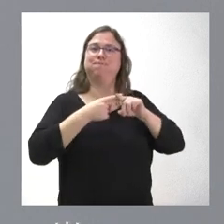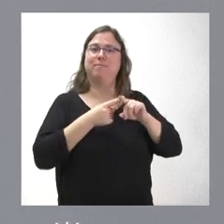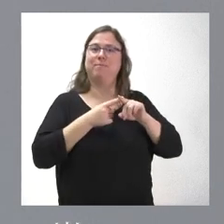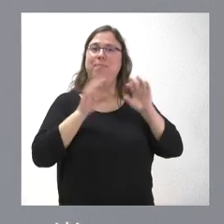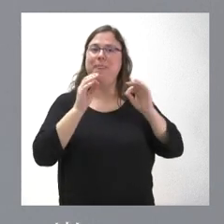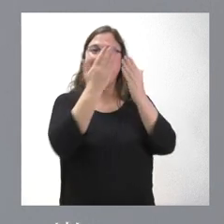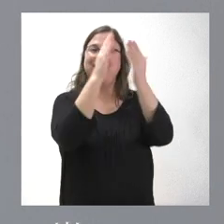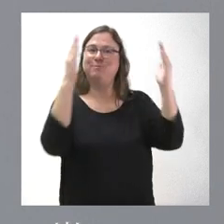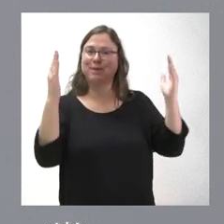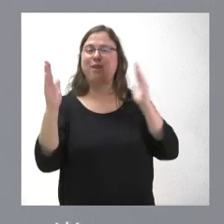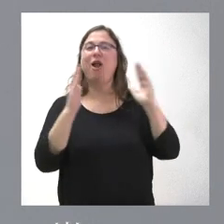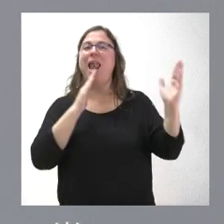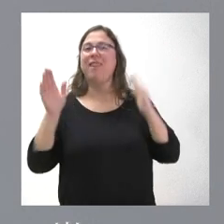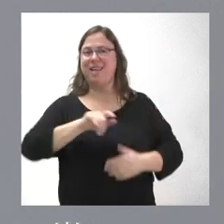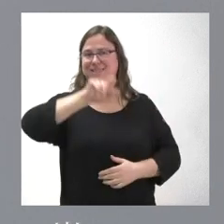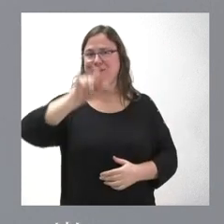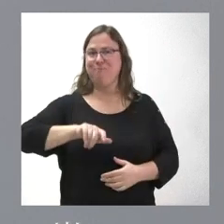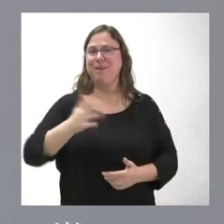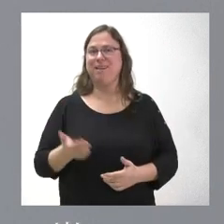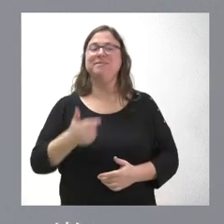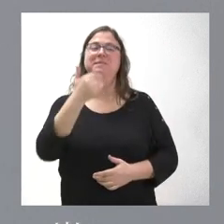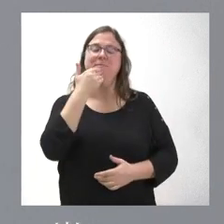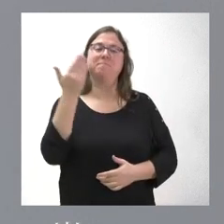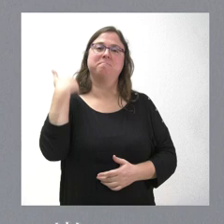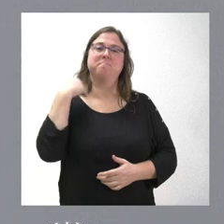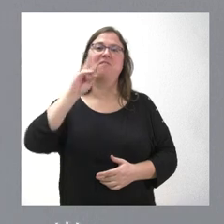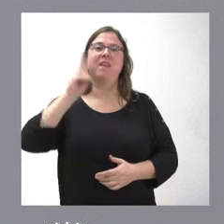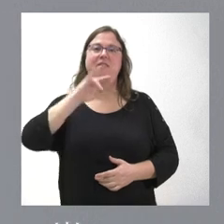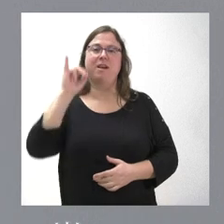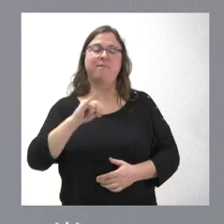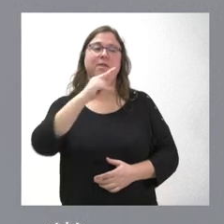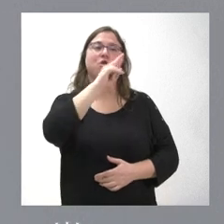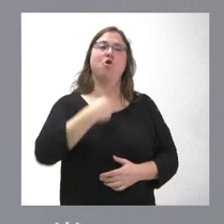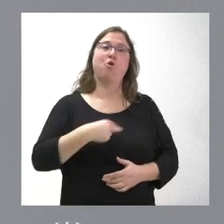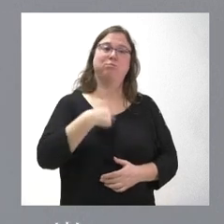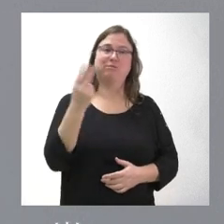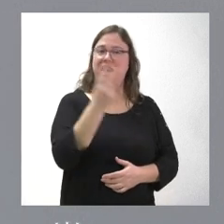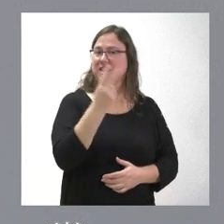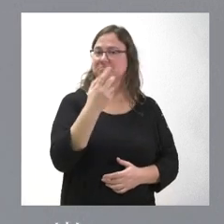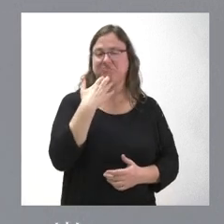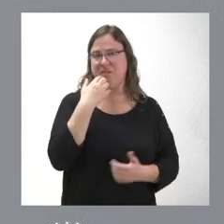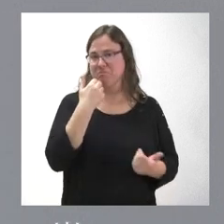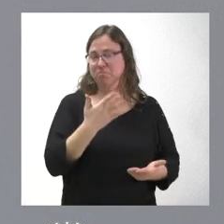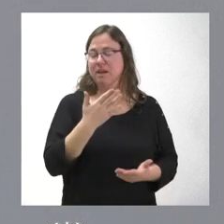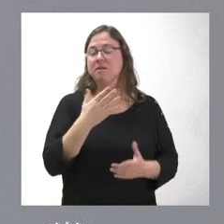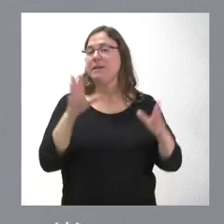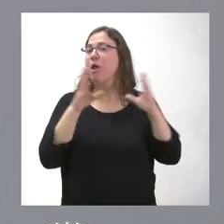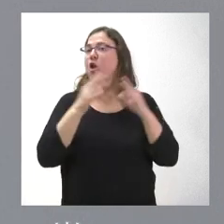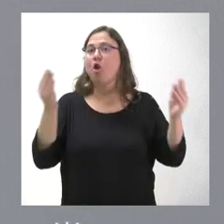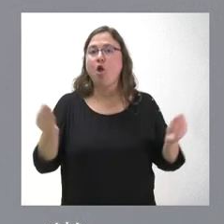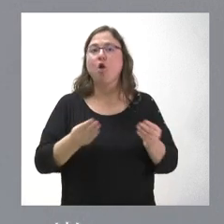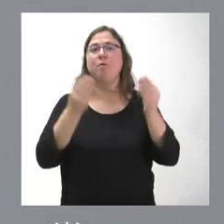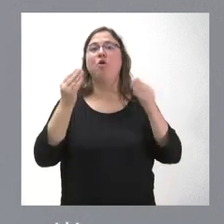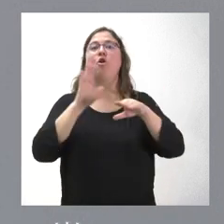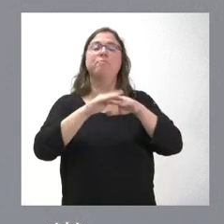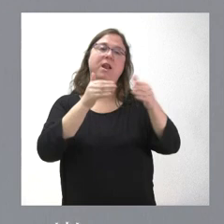exposición de las edades del hombre entre Villafranca, del Vircio y Santiago de Compostela es un buen ejemplo de ello. Deseamos lo mejor para